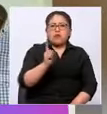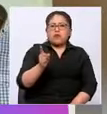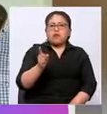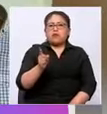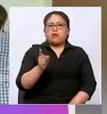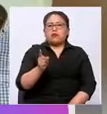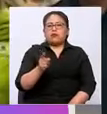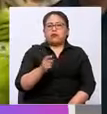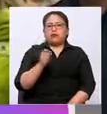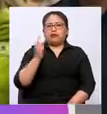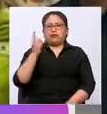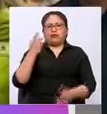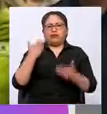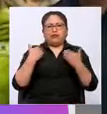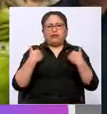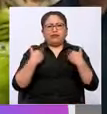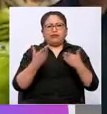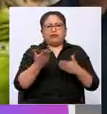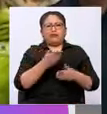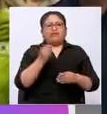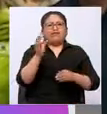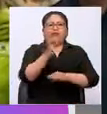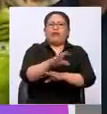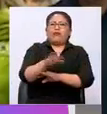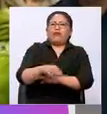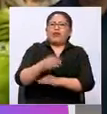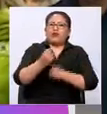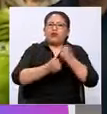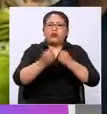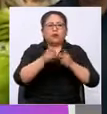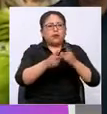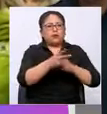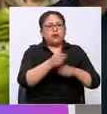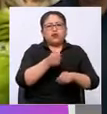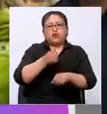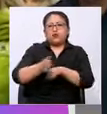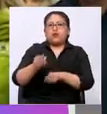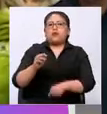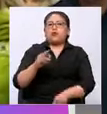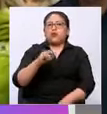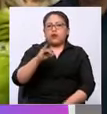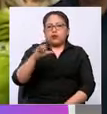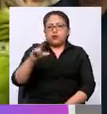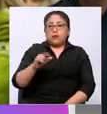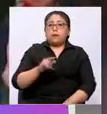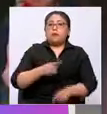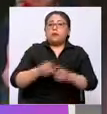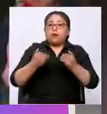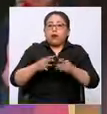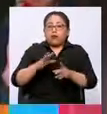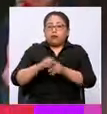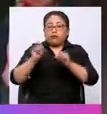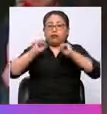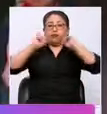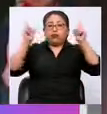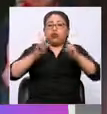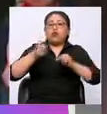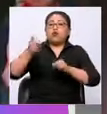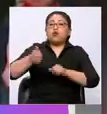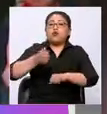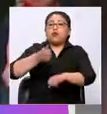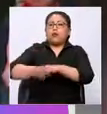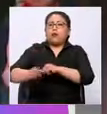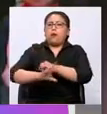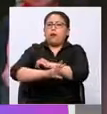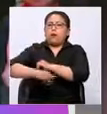corrupción se encontraba justamente de este palacio de gobierno, el ministro de gobierno y las demás entidades y donde se ha visto